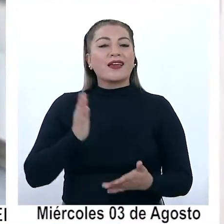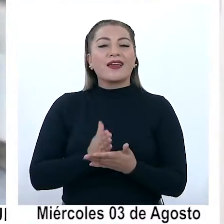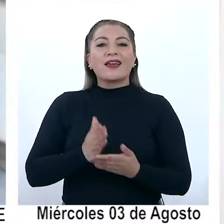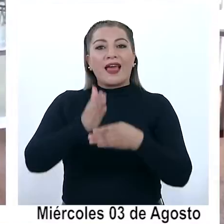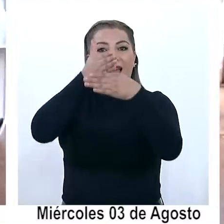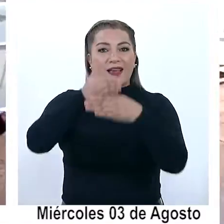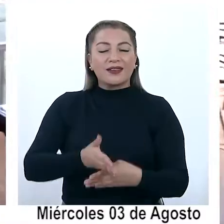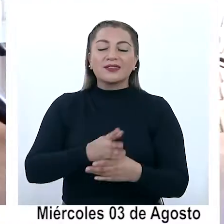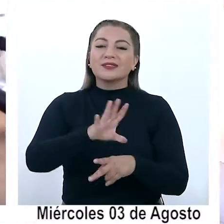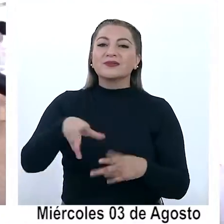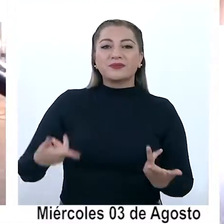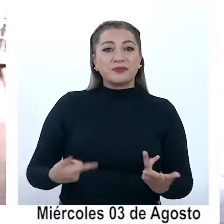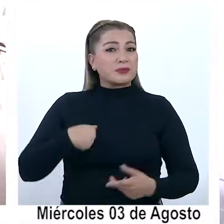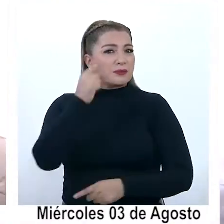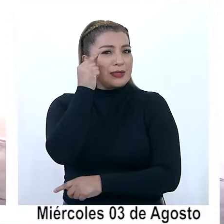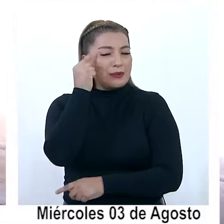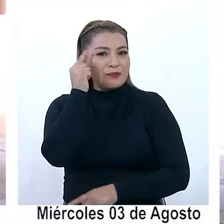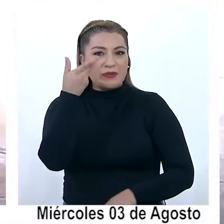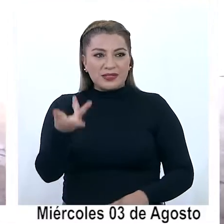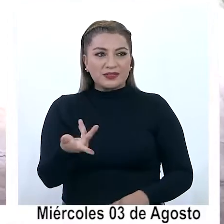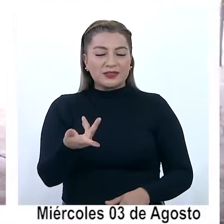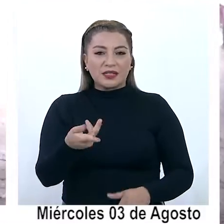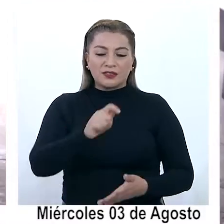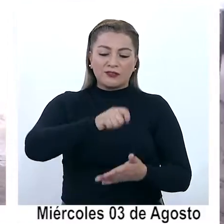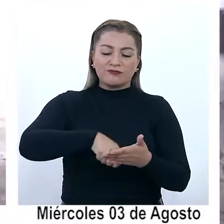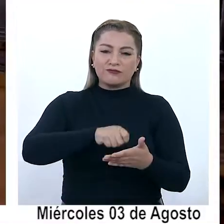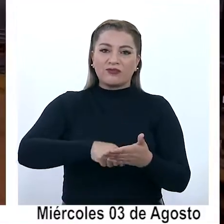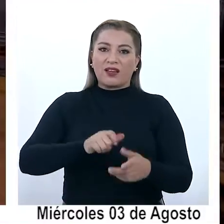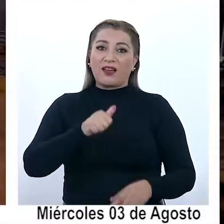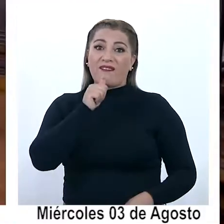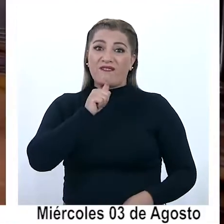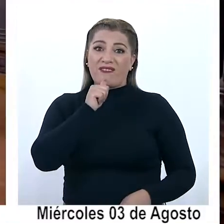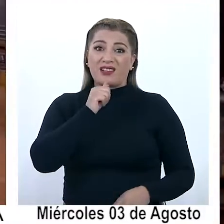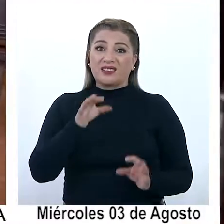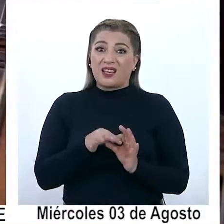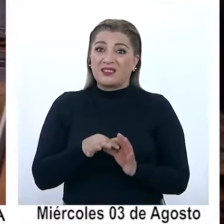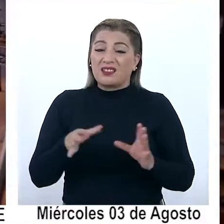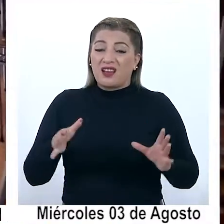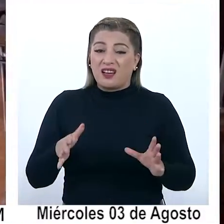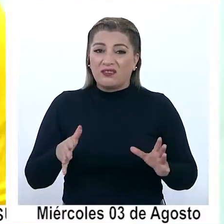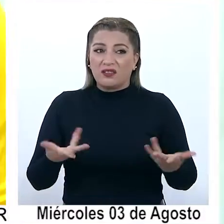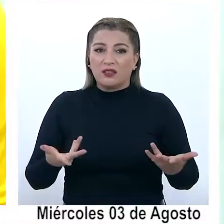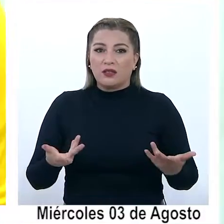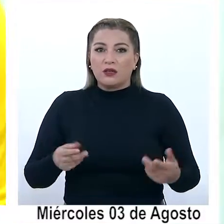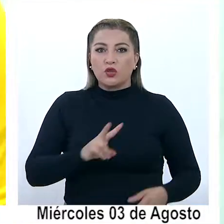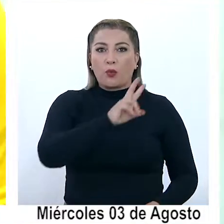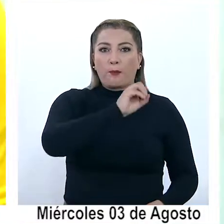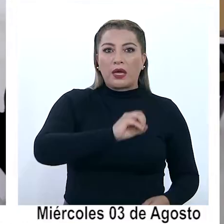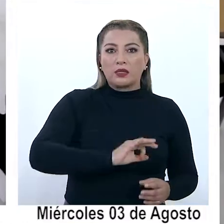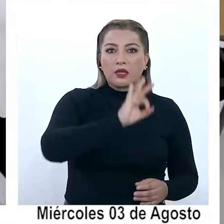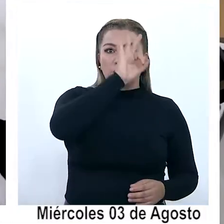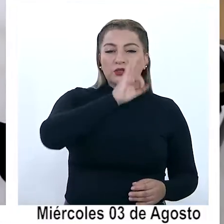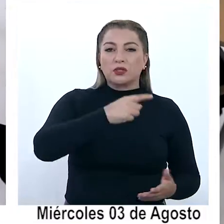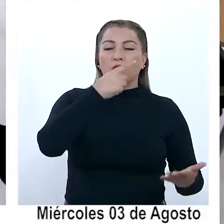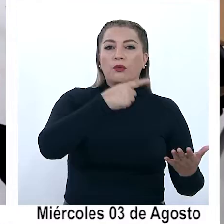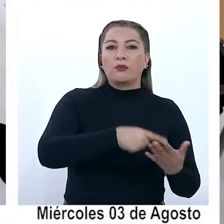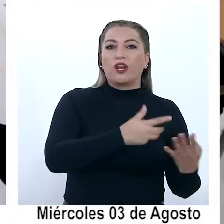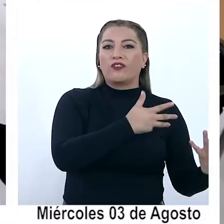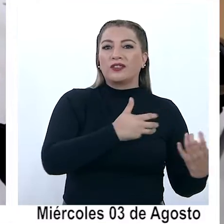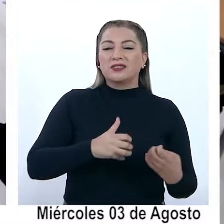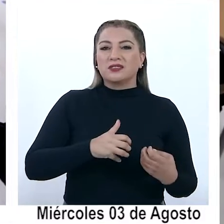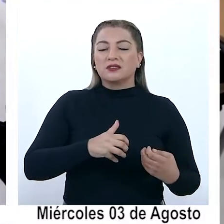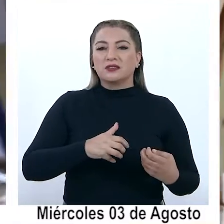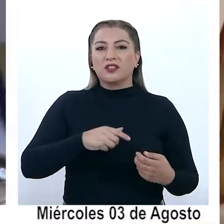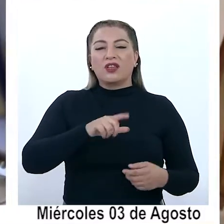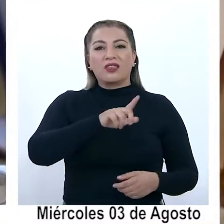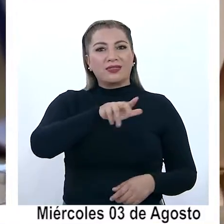permanencia escolar, considerando que el registro de inasistencia grave creció de un 20% en el año